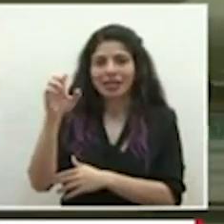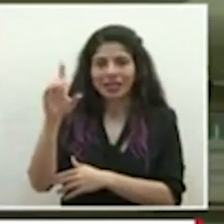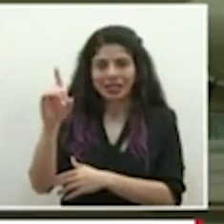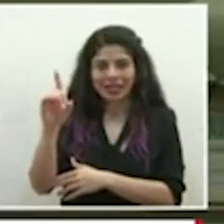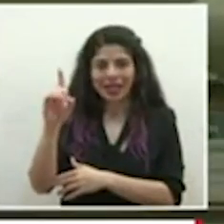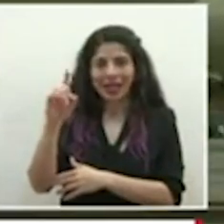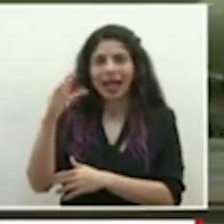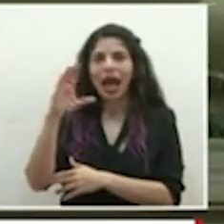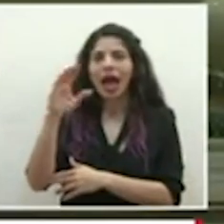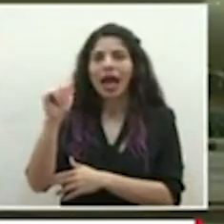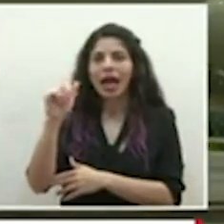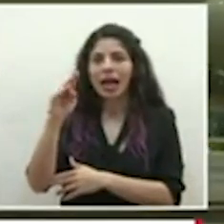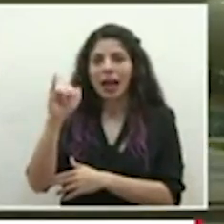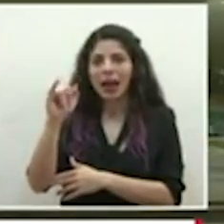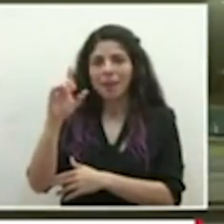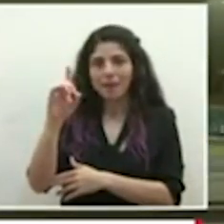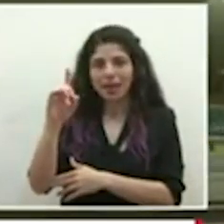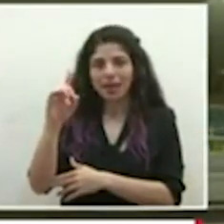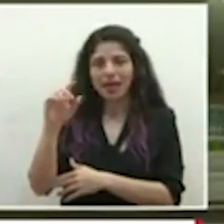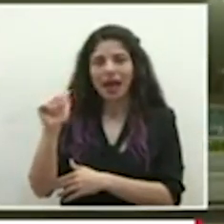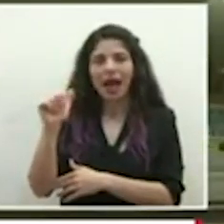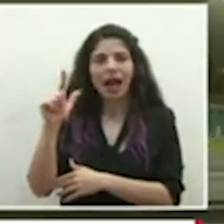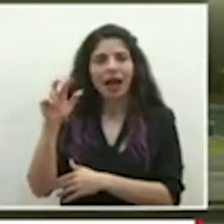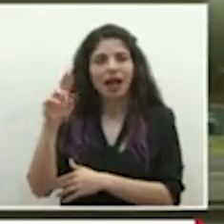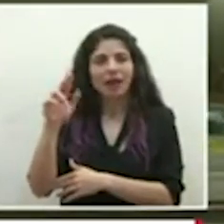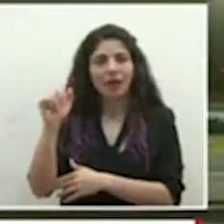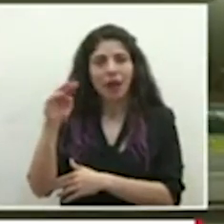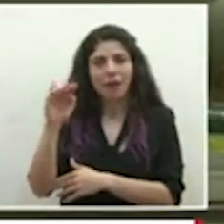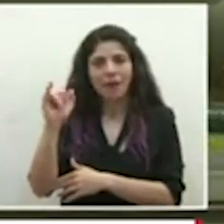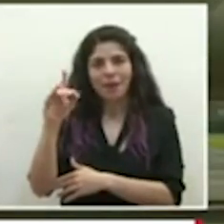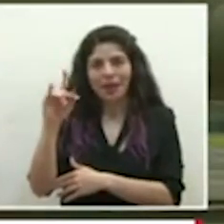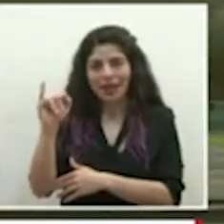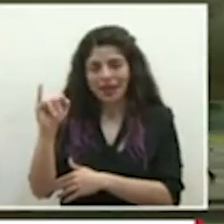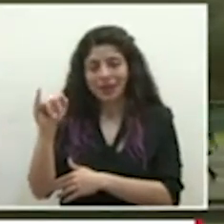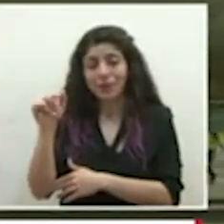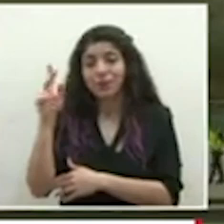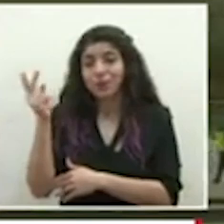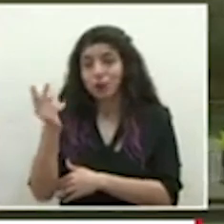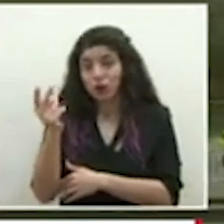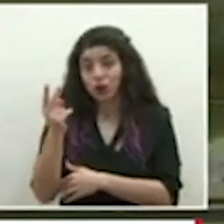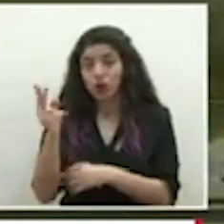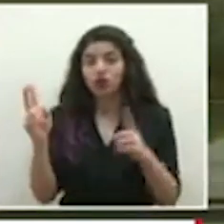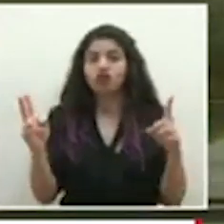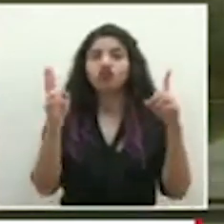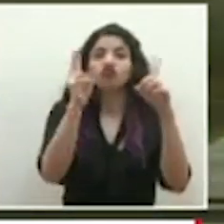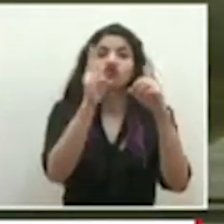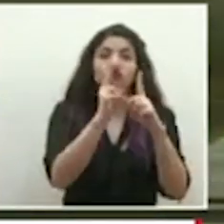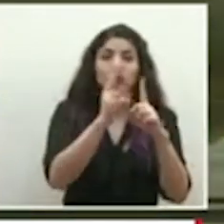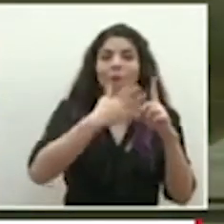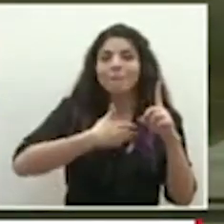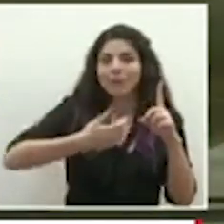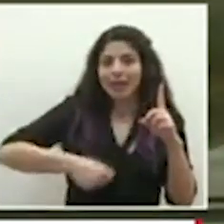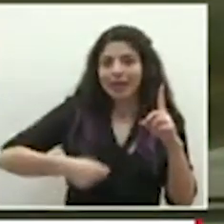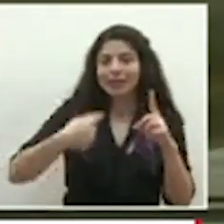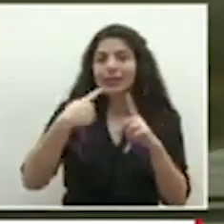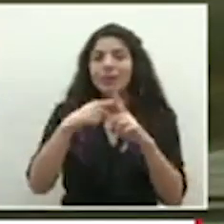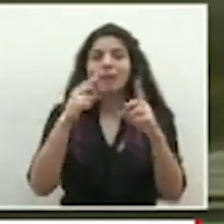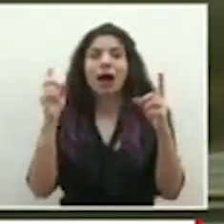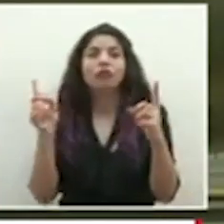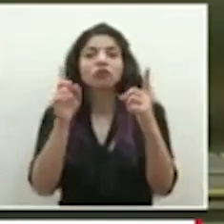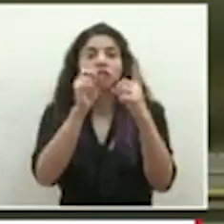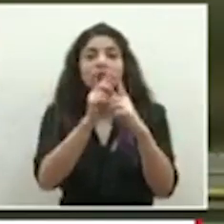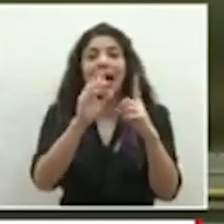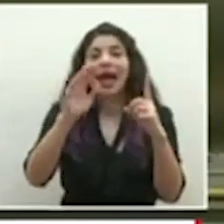-Rameithi, que estuvieron presentes junto con el presidente de la República, el canciller y la